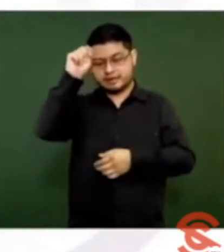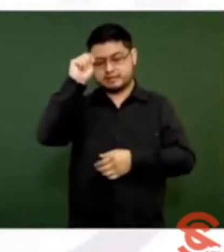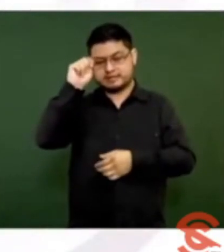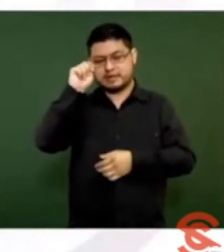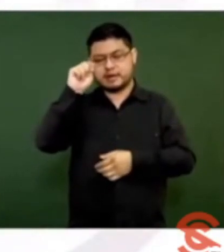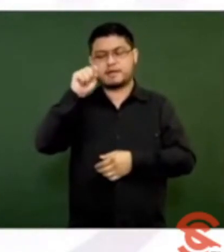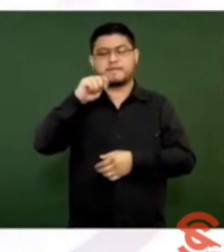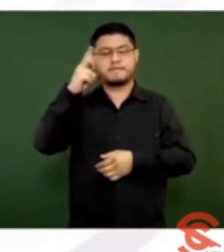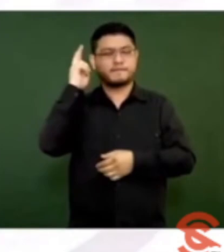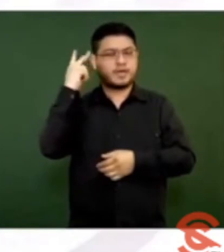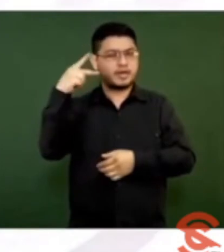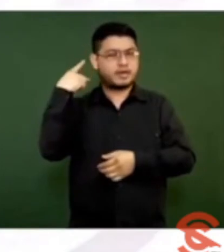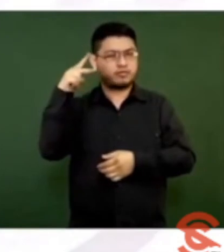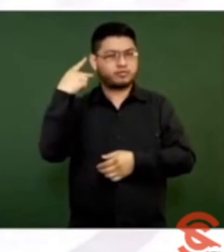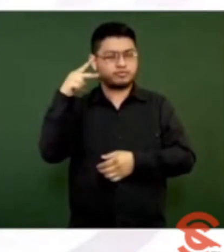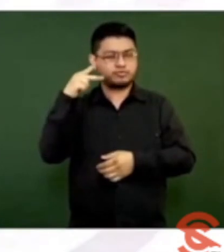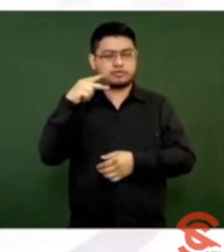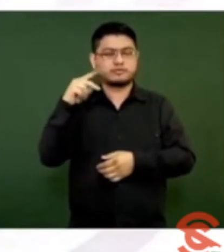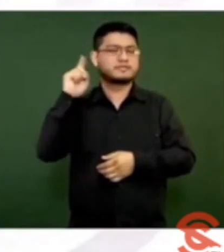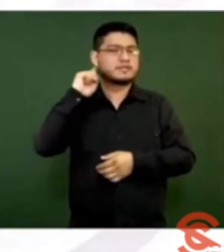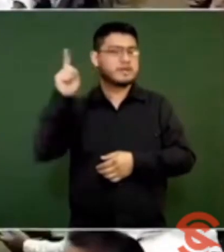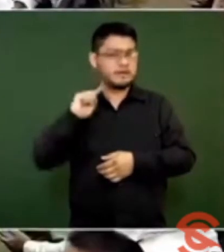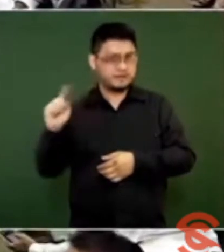Veracruz y Zacatecas.